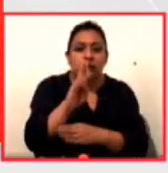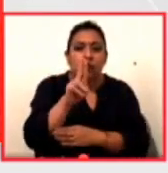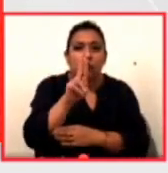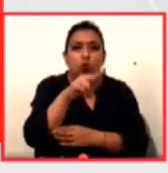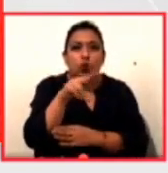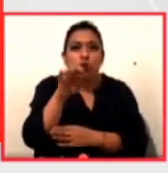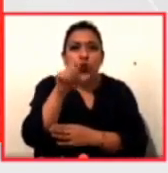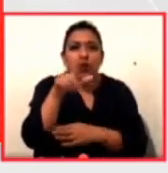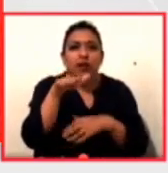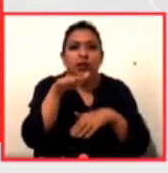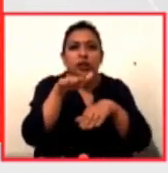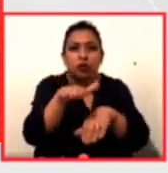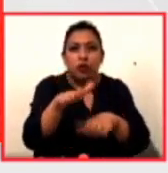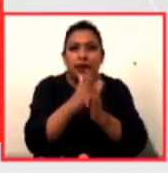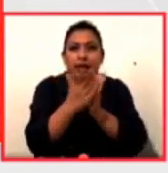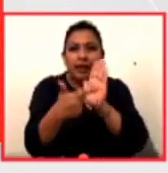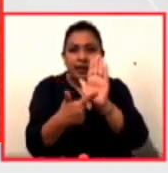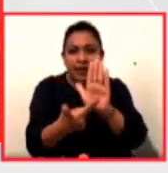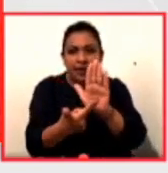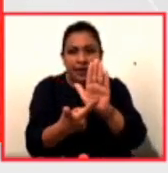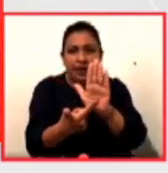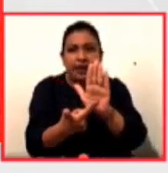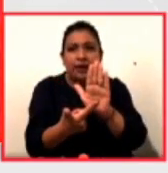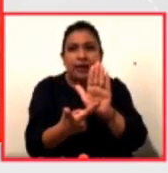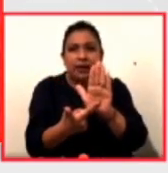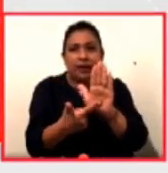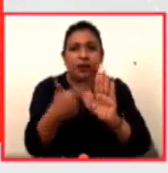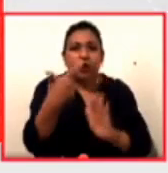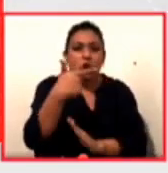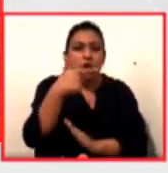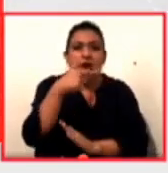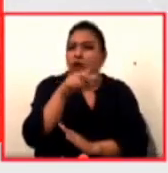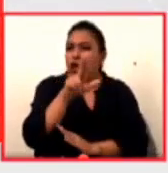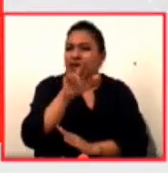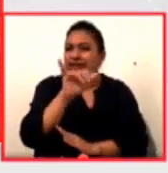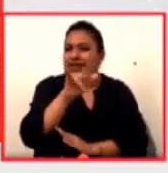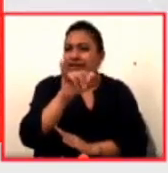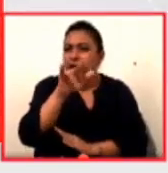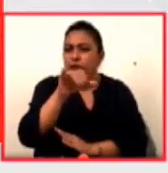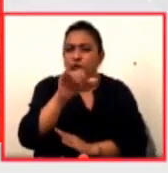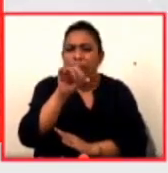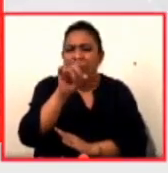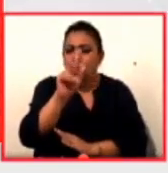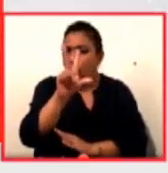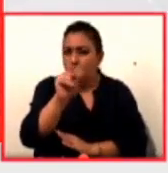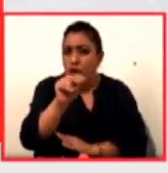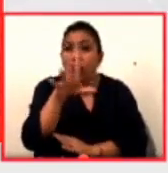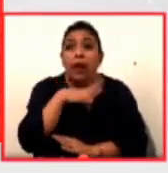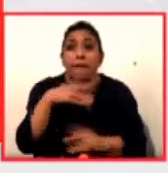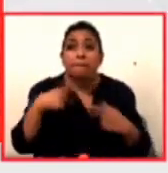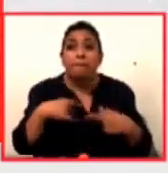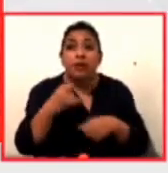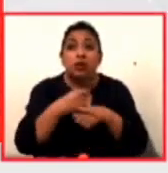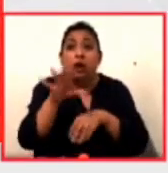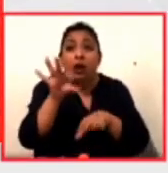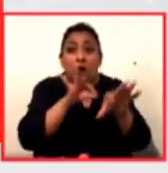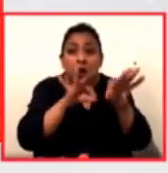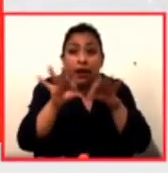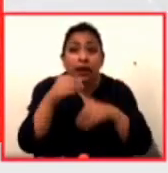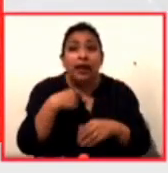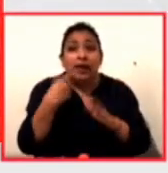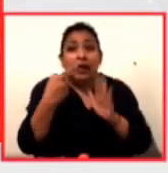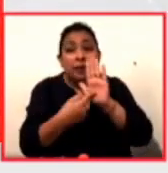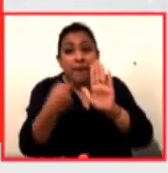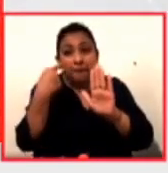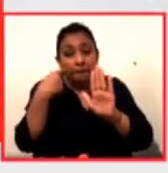con este libro no es Guillermo del Toro es el personaje que hizo la selección de este gabinete de curiosidades para